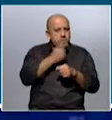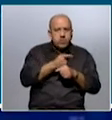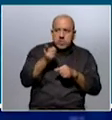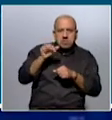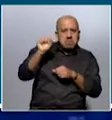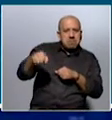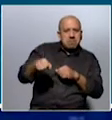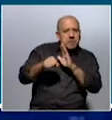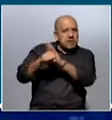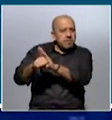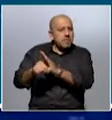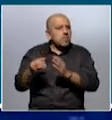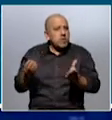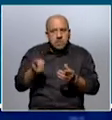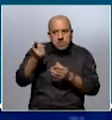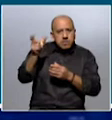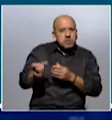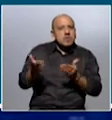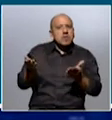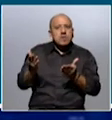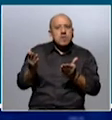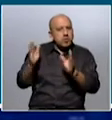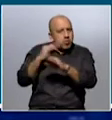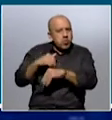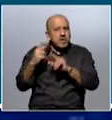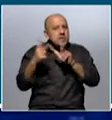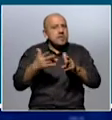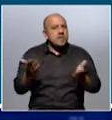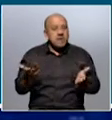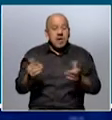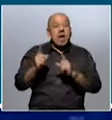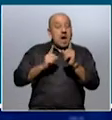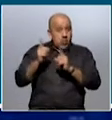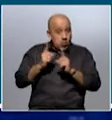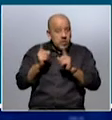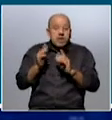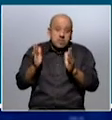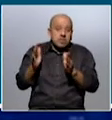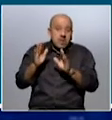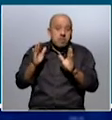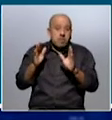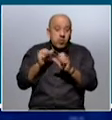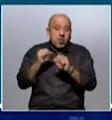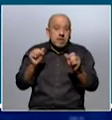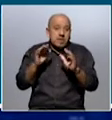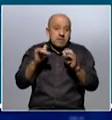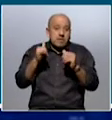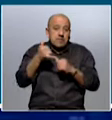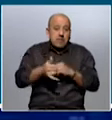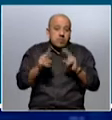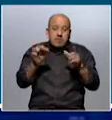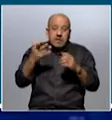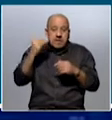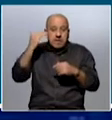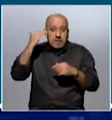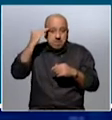Porque no pueden decidir. Bueno, algunas tal vez no tienen, algunas tal vez tengan declarado una incapacidad por parte de un juez